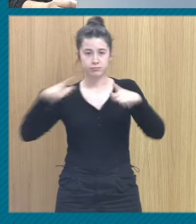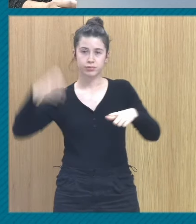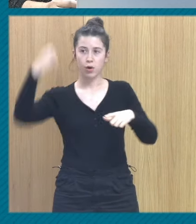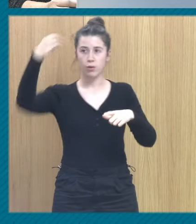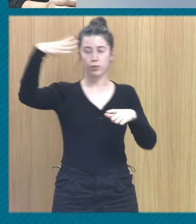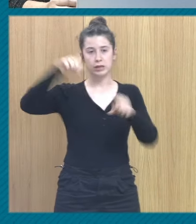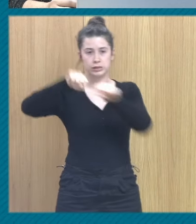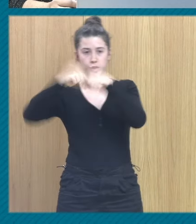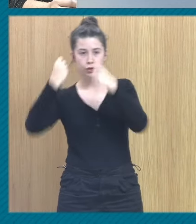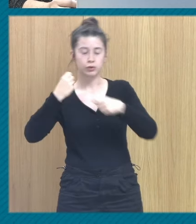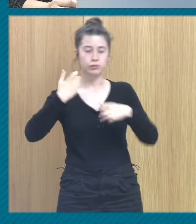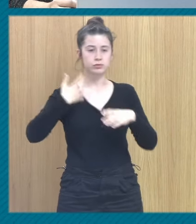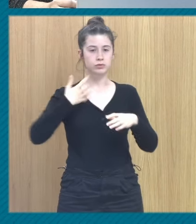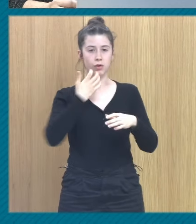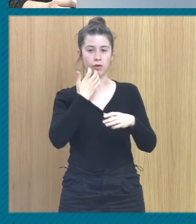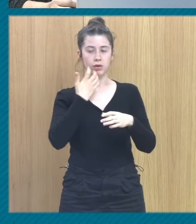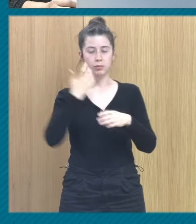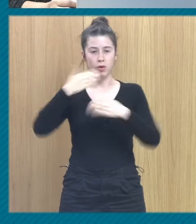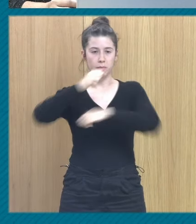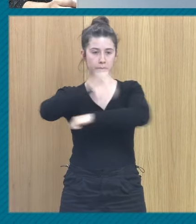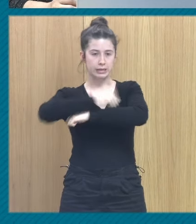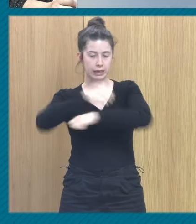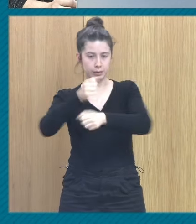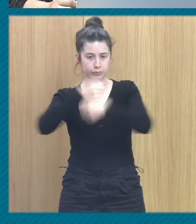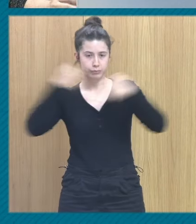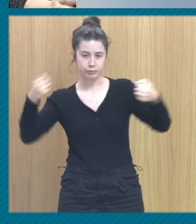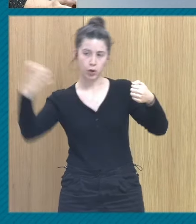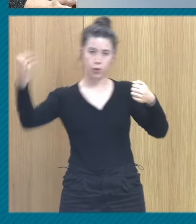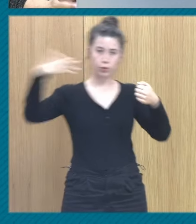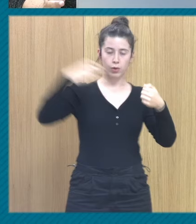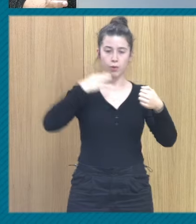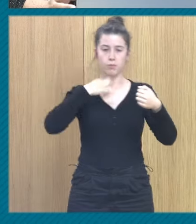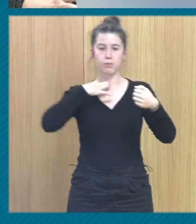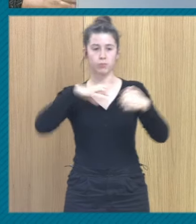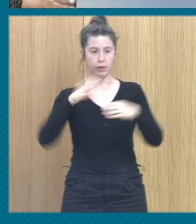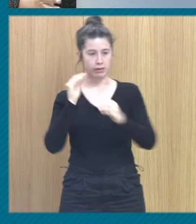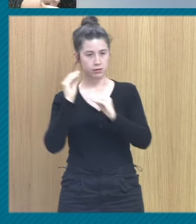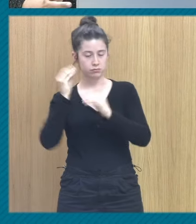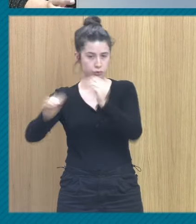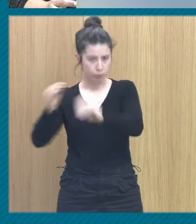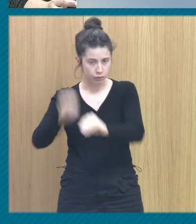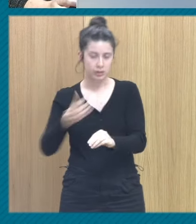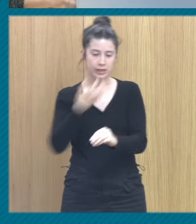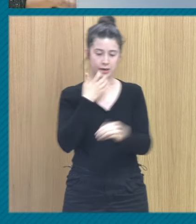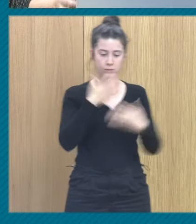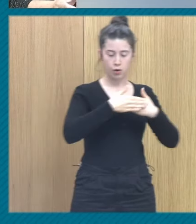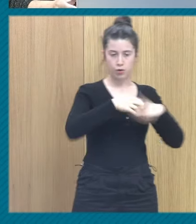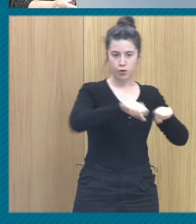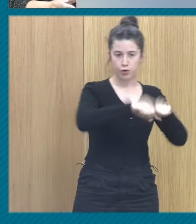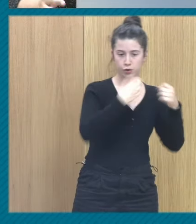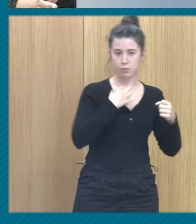estaba y levantas la ventana y entra luz, puedes habitar esa habitación. Si tienes una puerta rota a pedazos, puedes